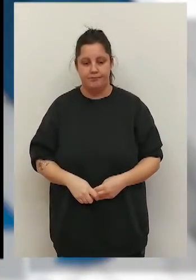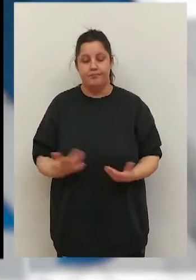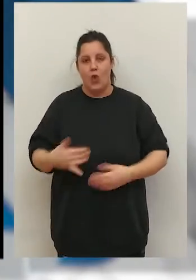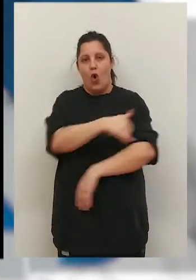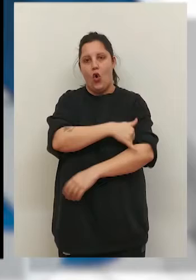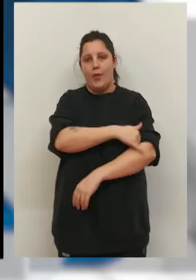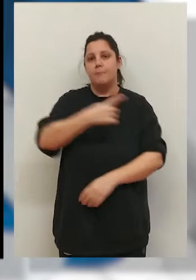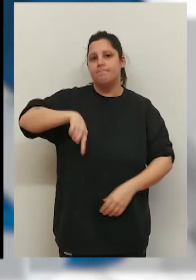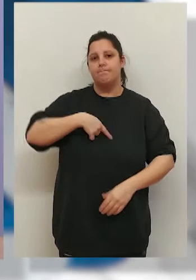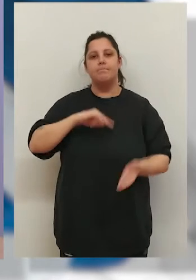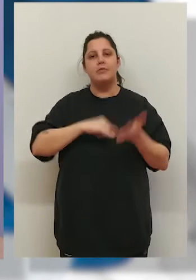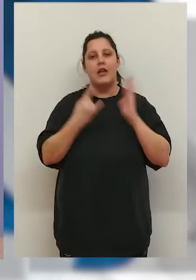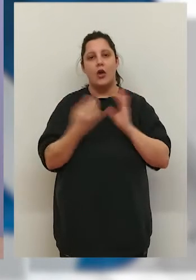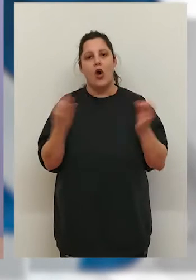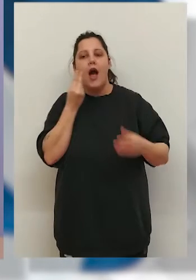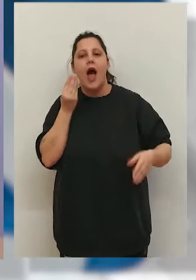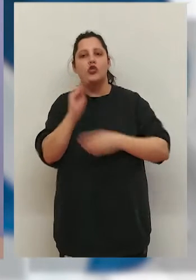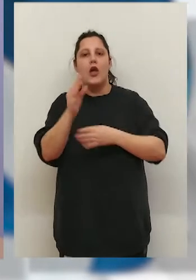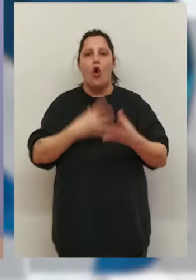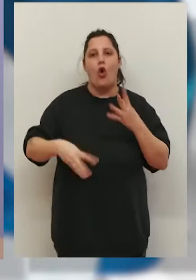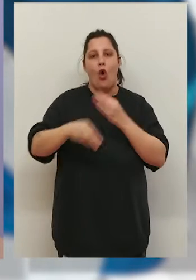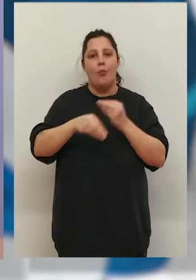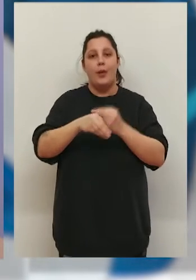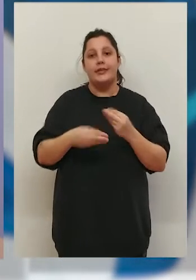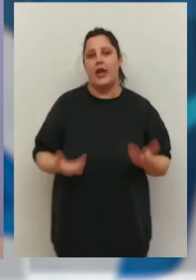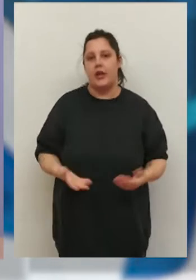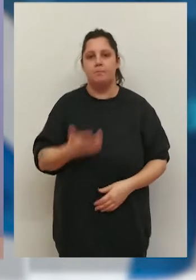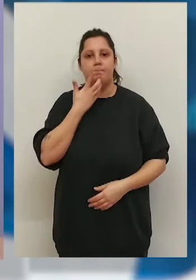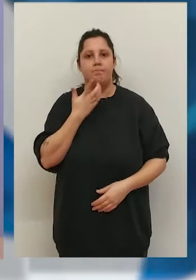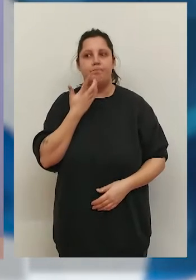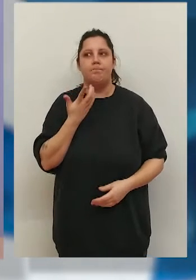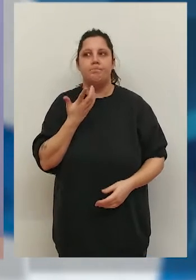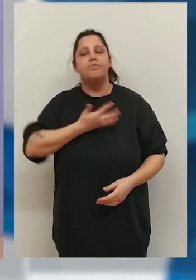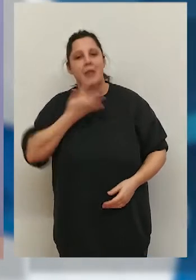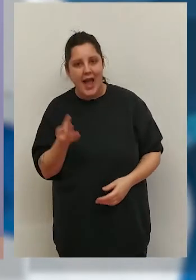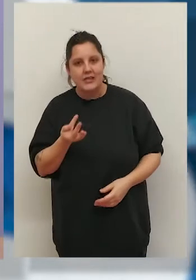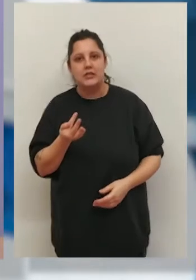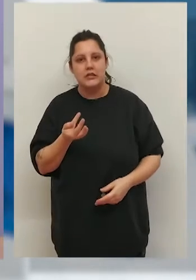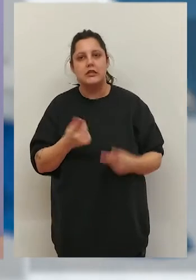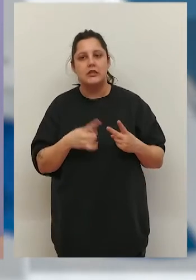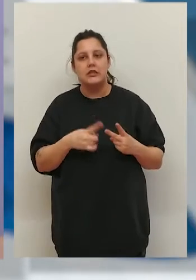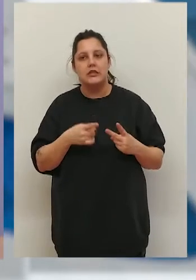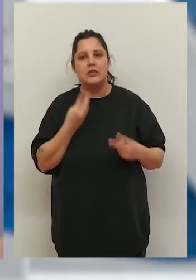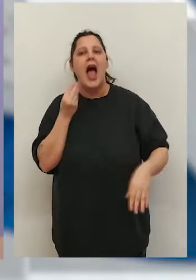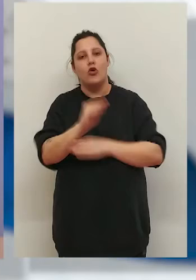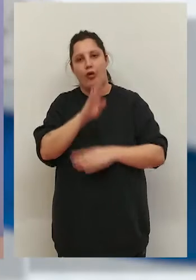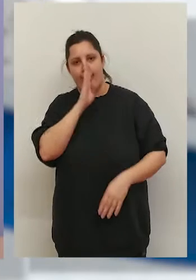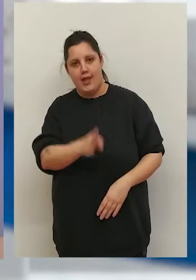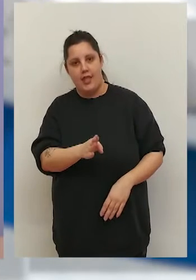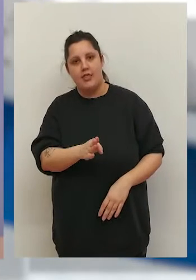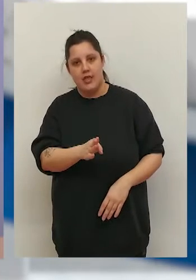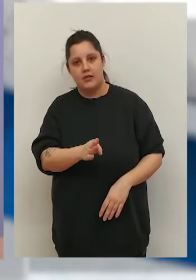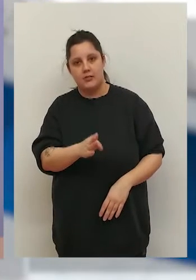El gobierno de La Rioja estamos planificando ayudas complementarias como ayudas